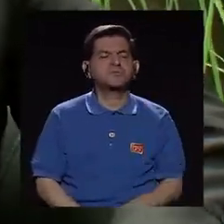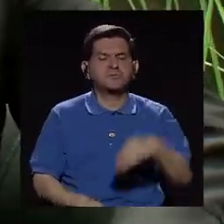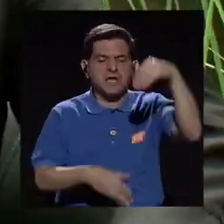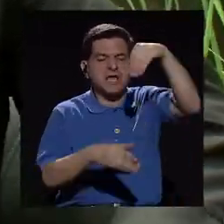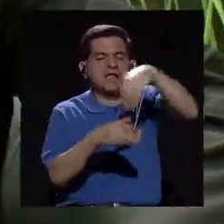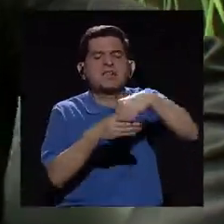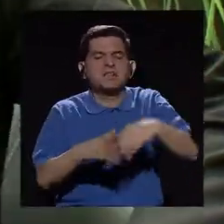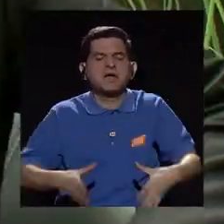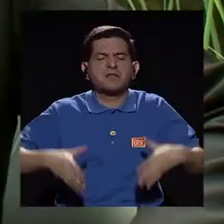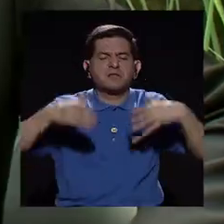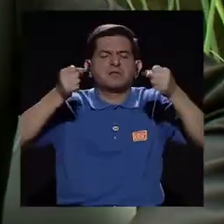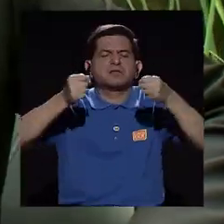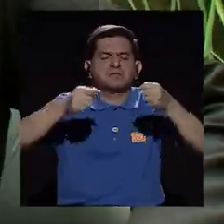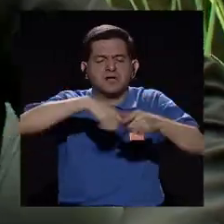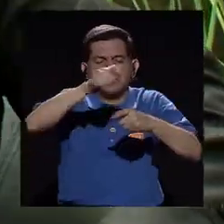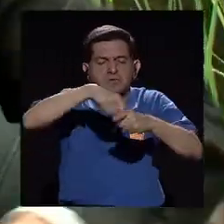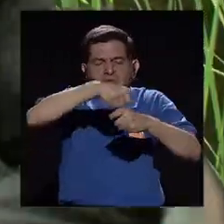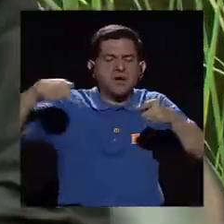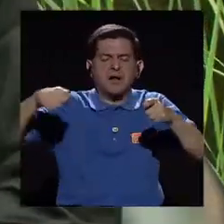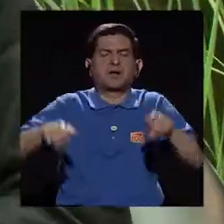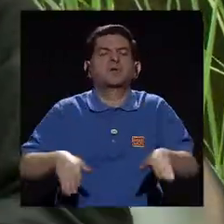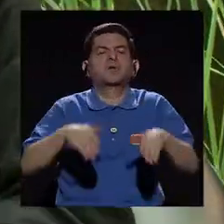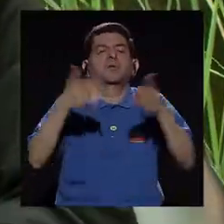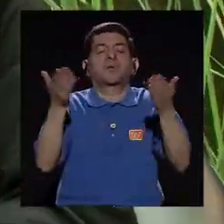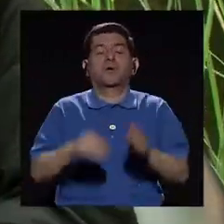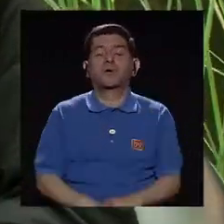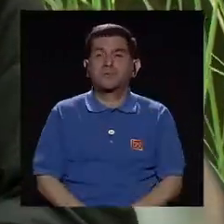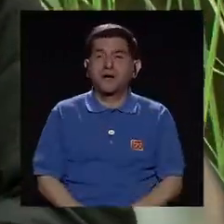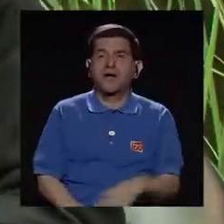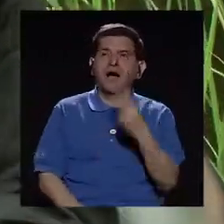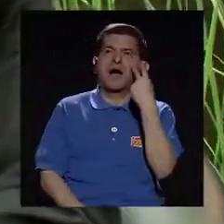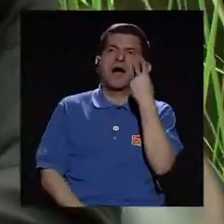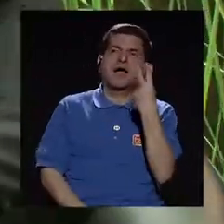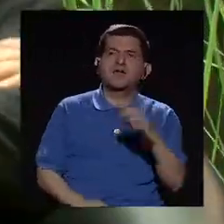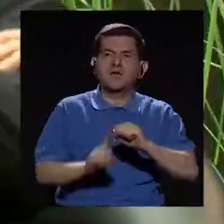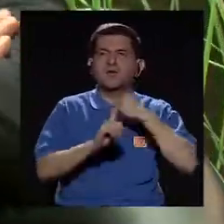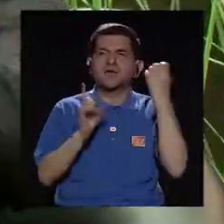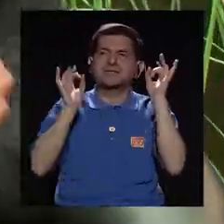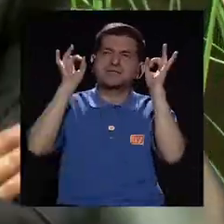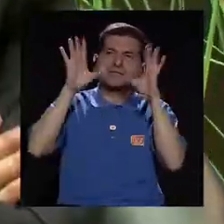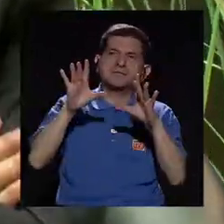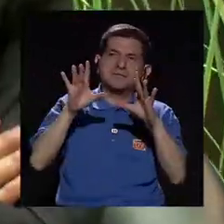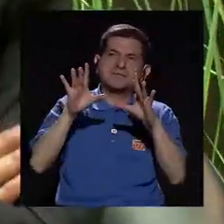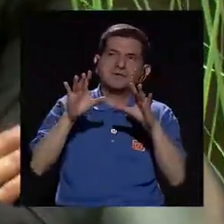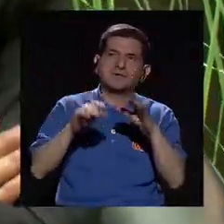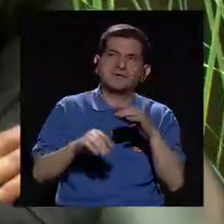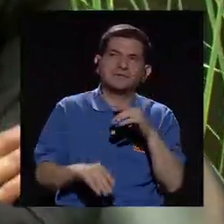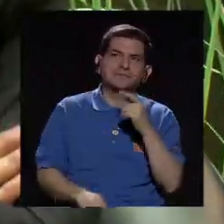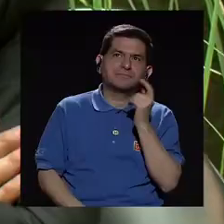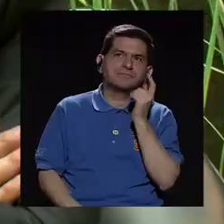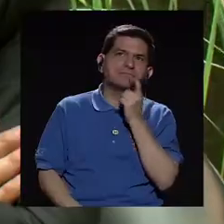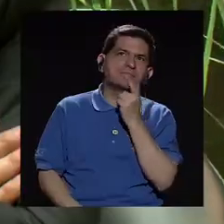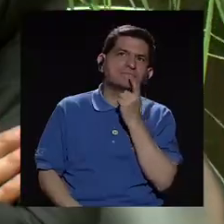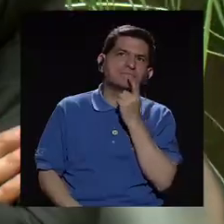es que te dejaron metido dentro de ese saco ¡Ay, Tío Coyote, no ve qué desgracia! ¡No ve qué!